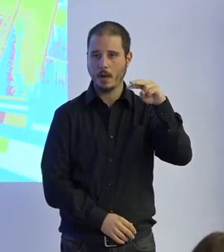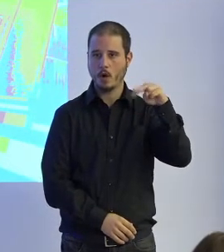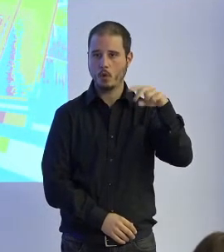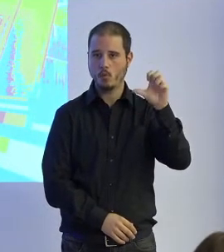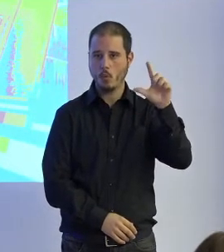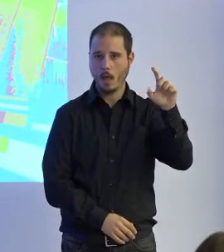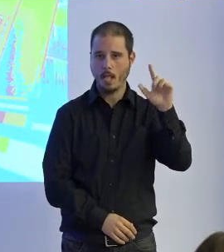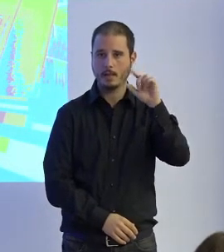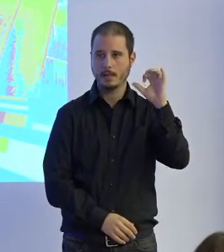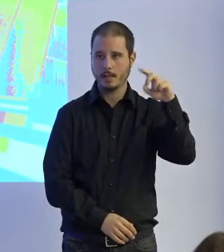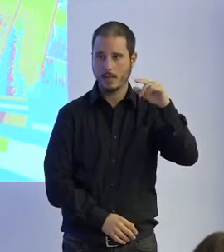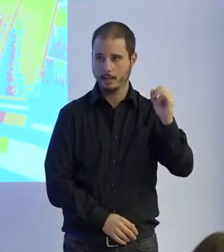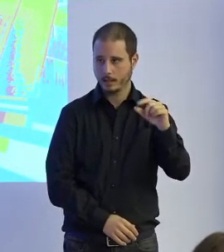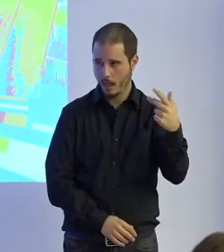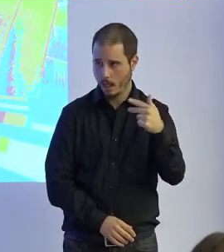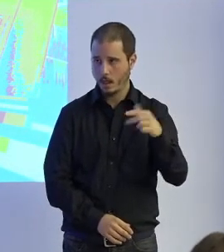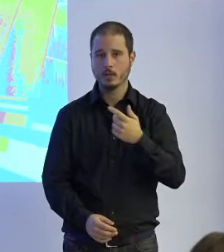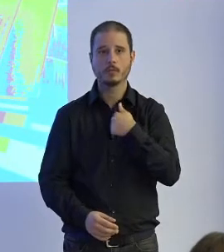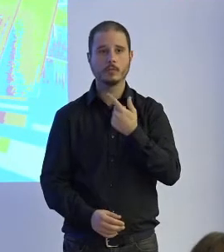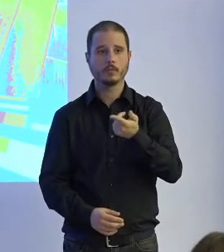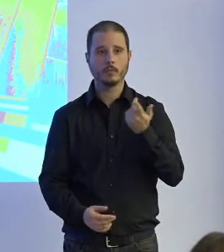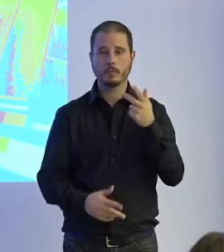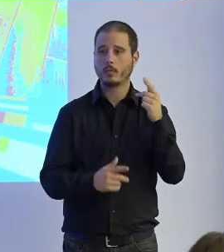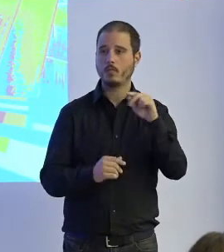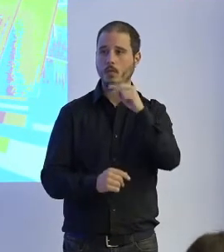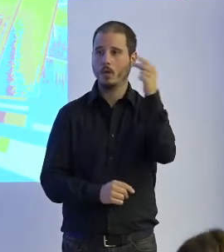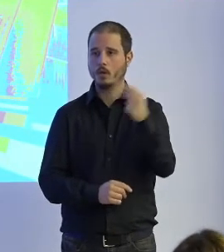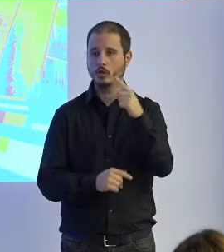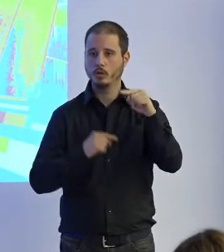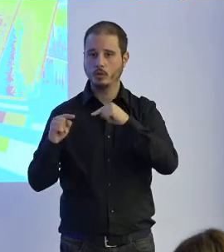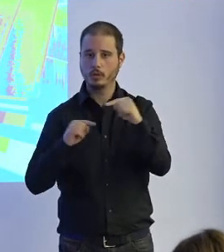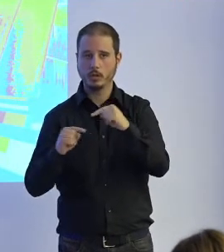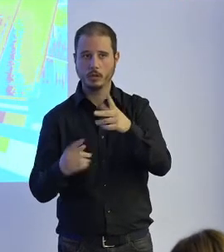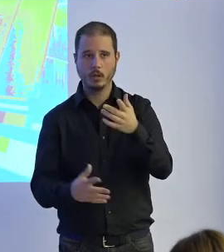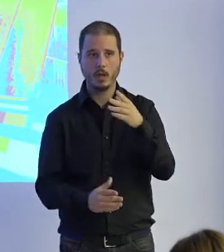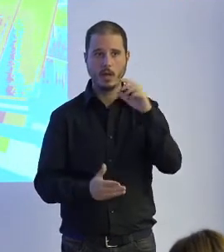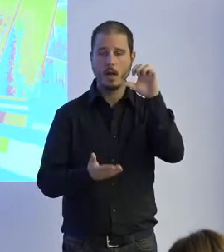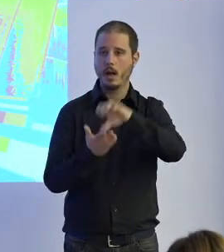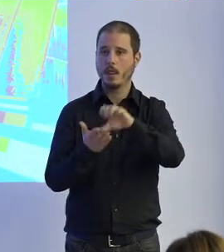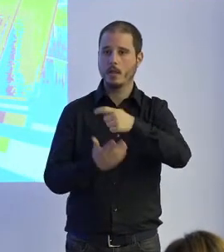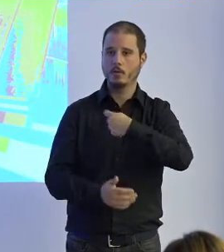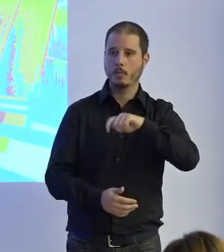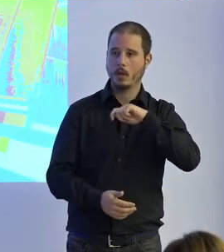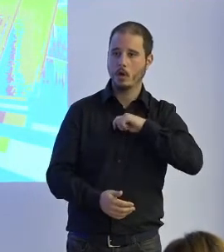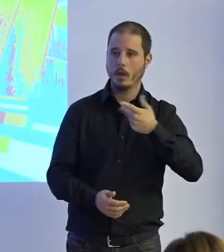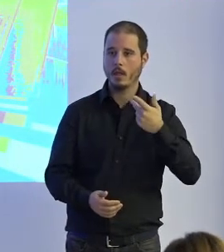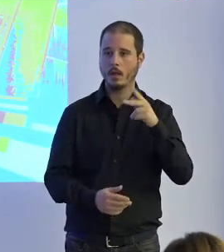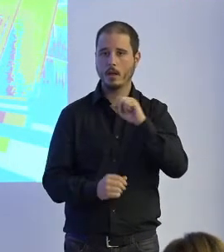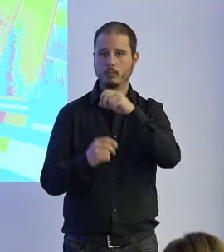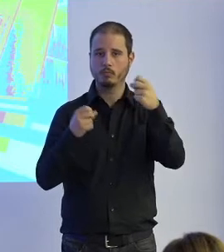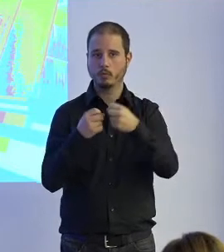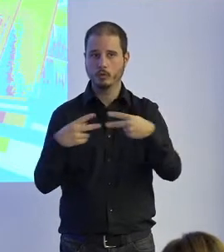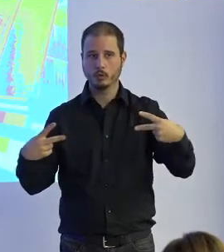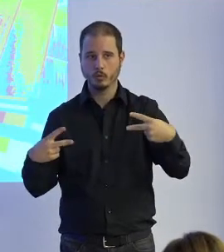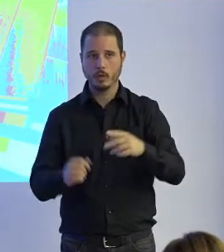electrónica en la Universidad Carlos III de Madrid y soy su director también del Centro Español de subtitulado y audiodescripción. Ya sabéis que el refrán